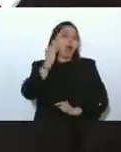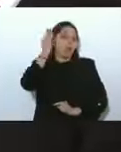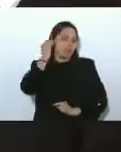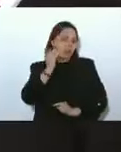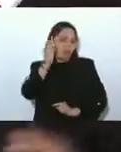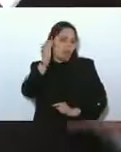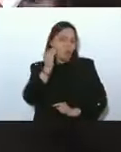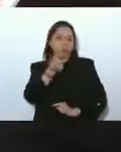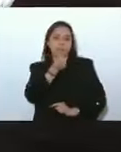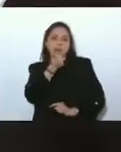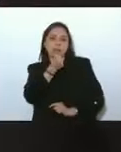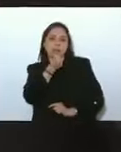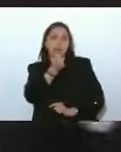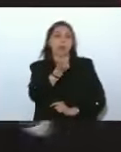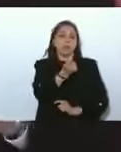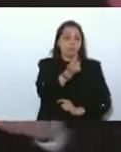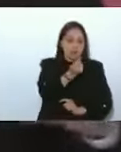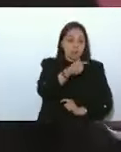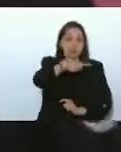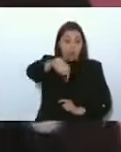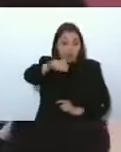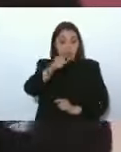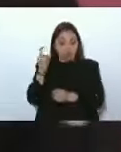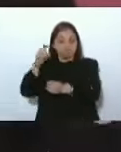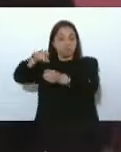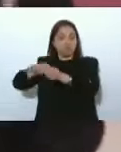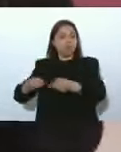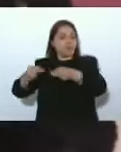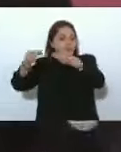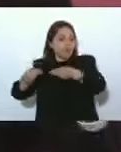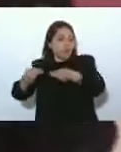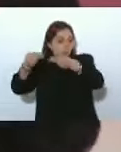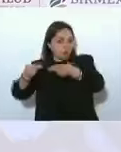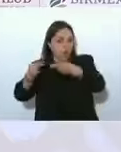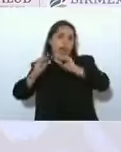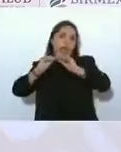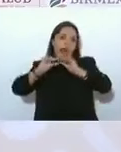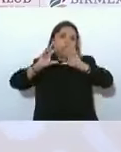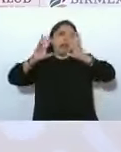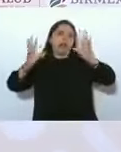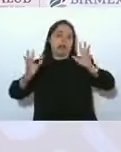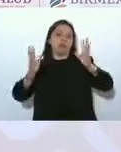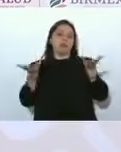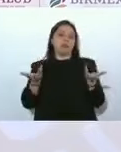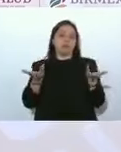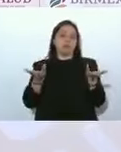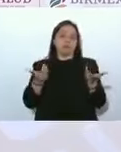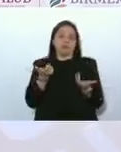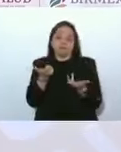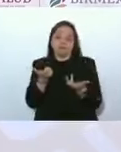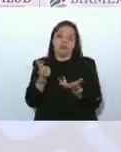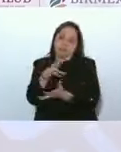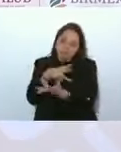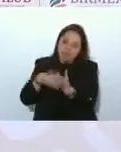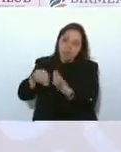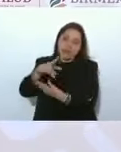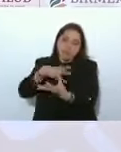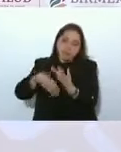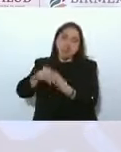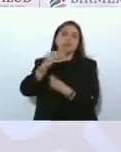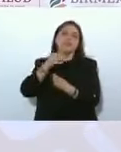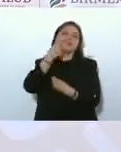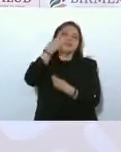de televisión, estaban metidos y recibían también publicidad,